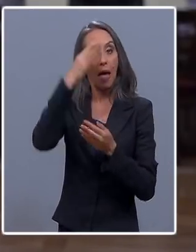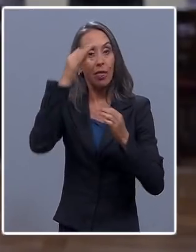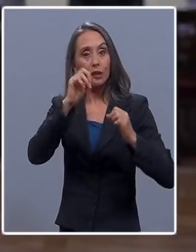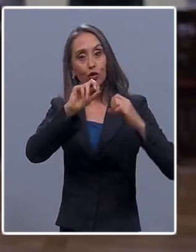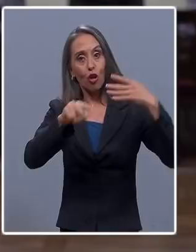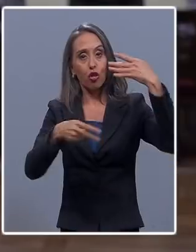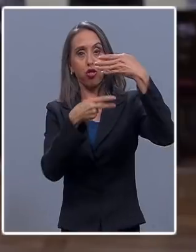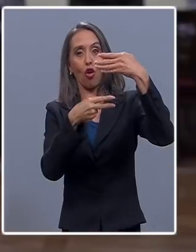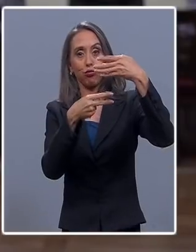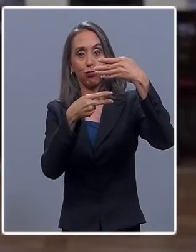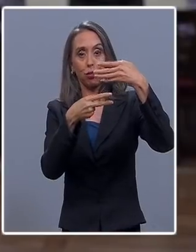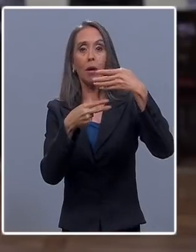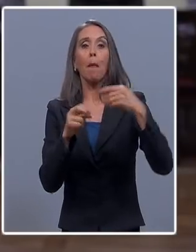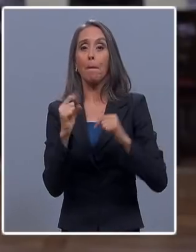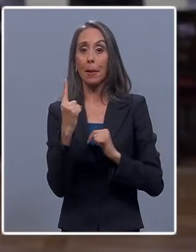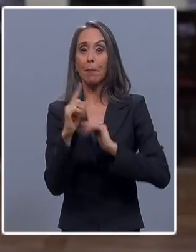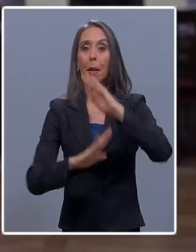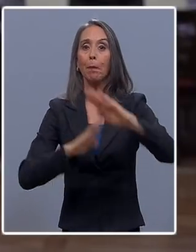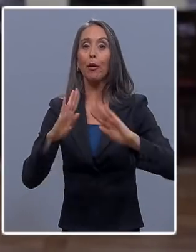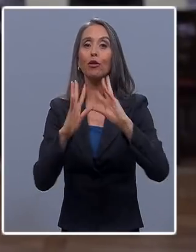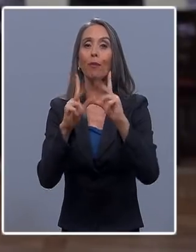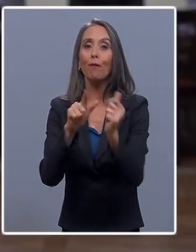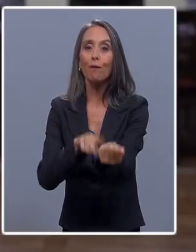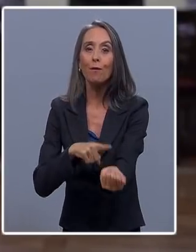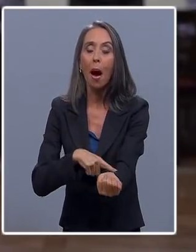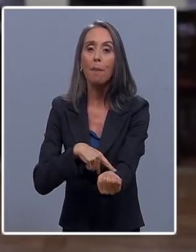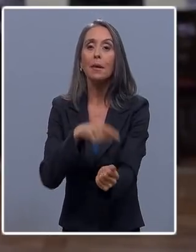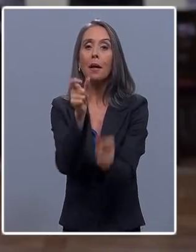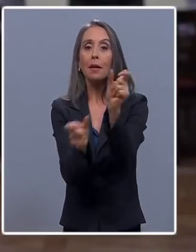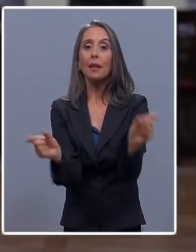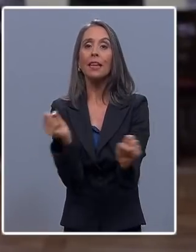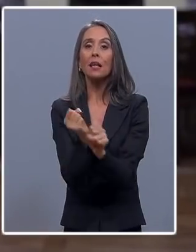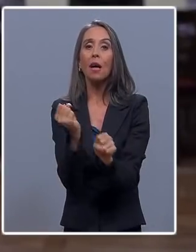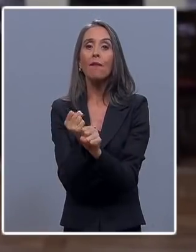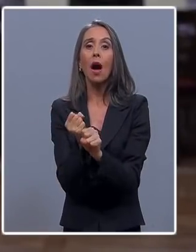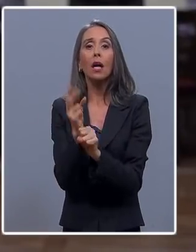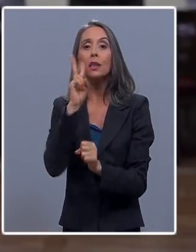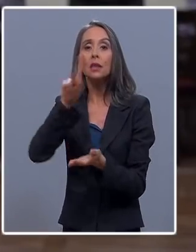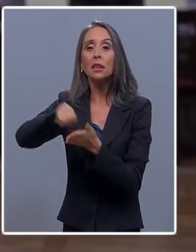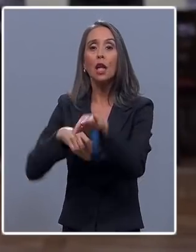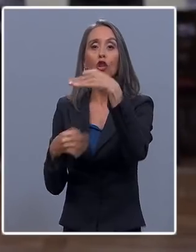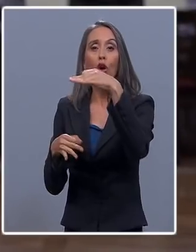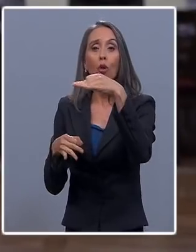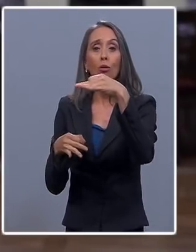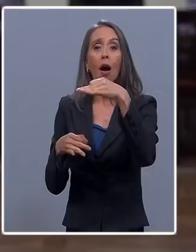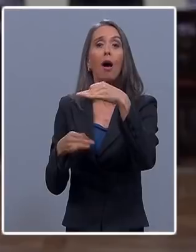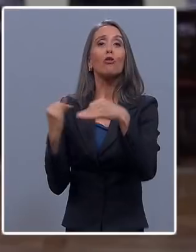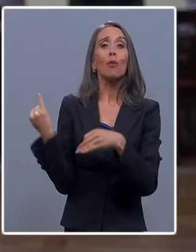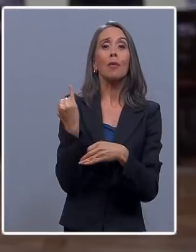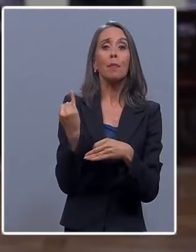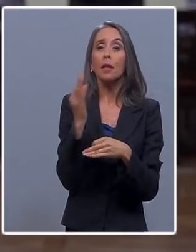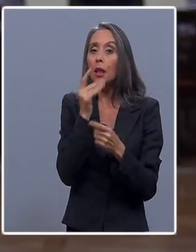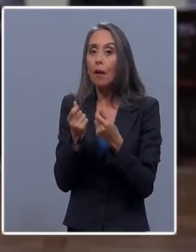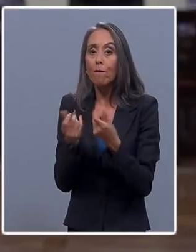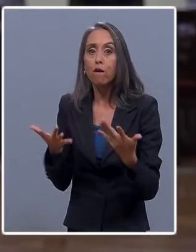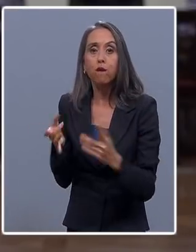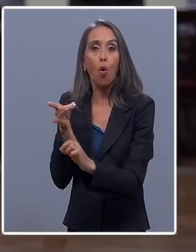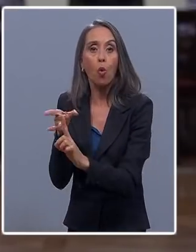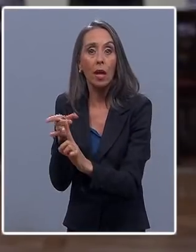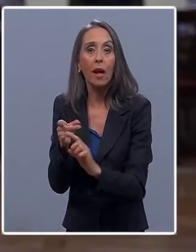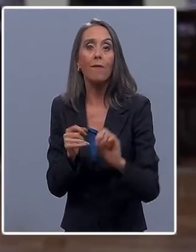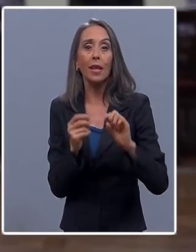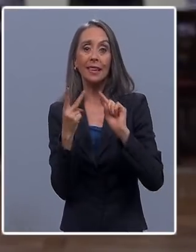la primera para proteger a las familias y trabajadores informales y vulnerables y la segunda